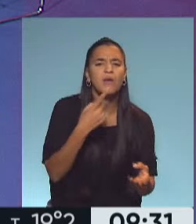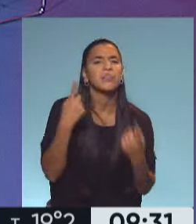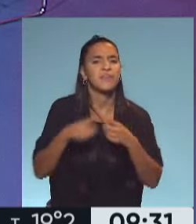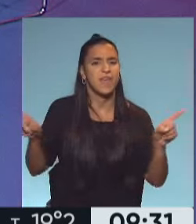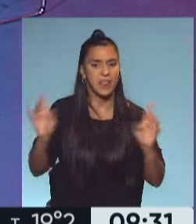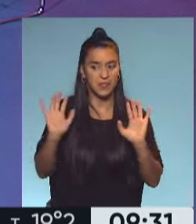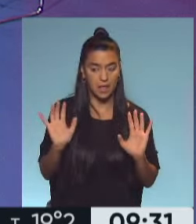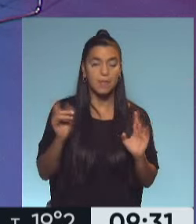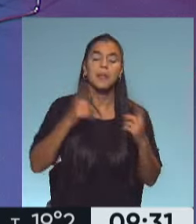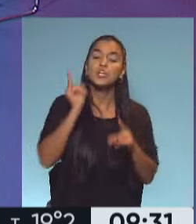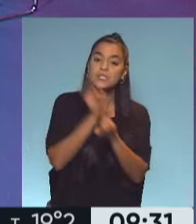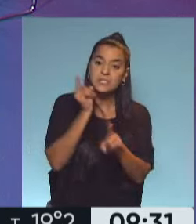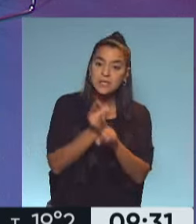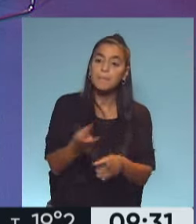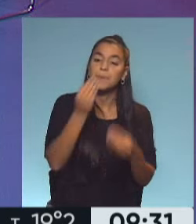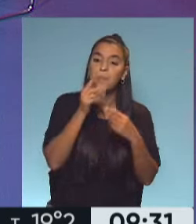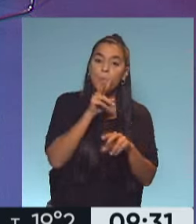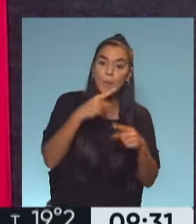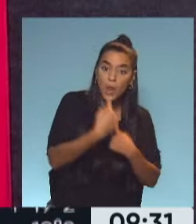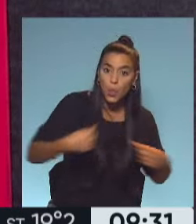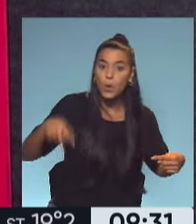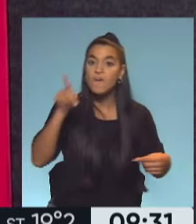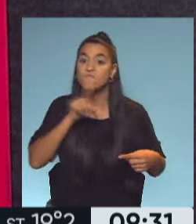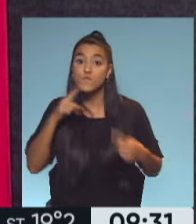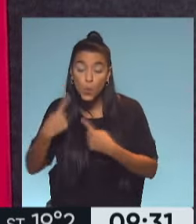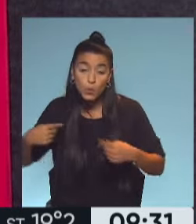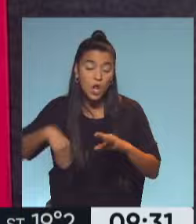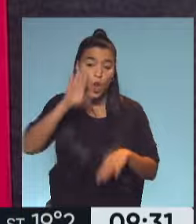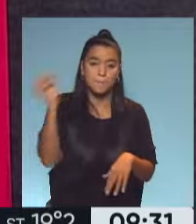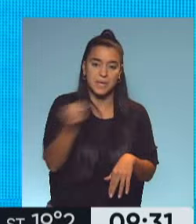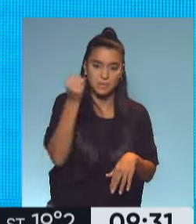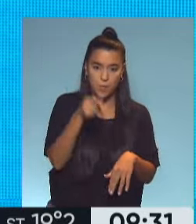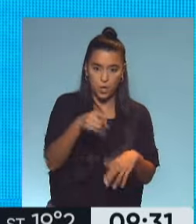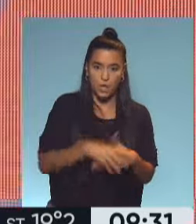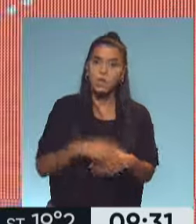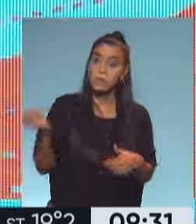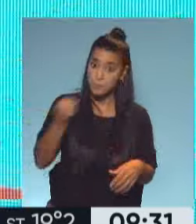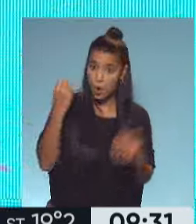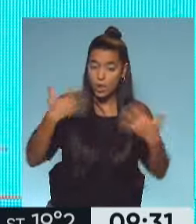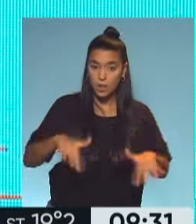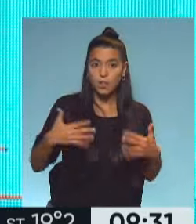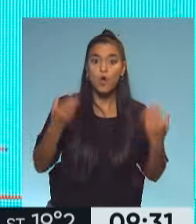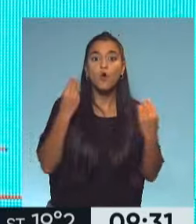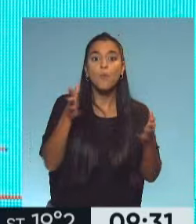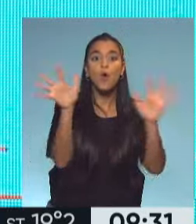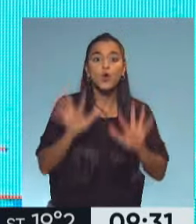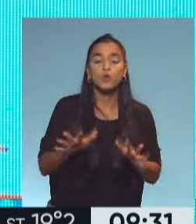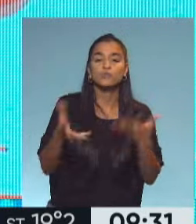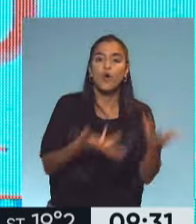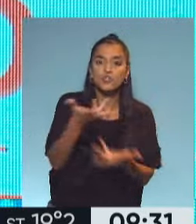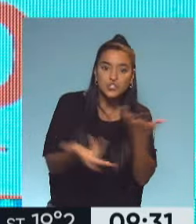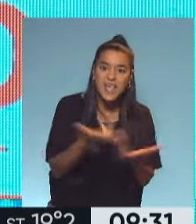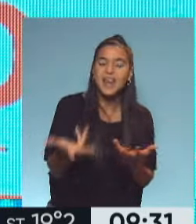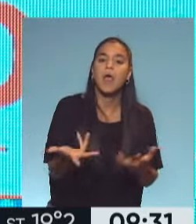diferente. Pero siempre consumir frutas y verduras va a ser lo más importante que podés Mirá que importante, ¿no? A veces, cómo cocinas la verdura y la fruta